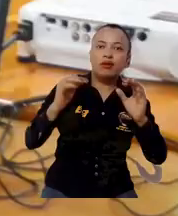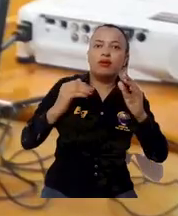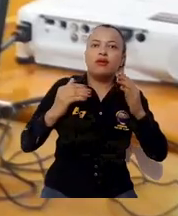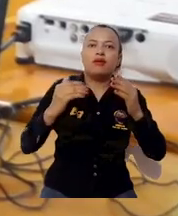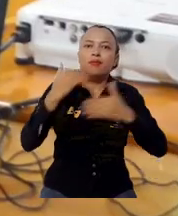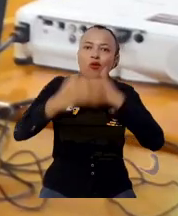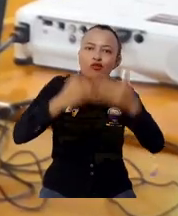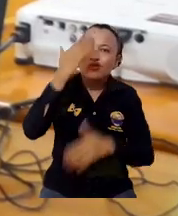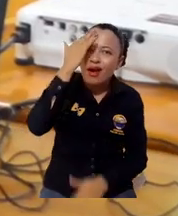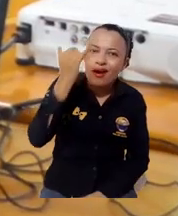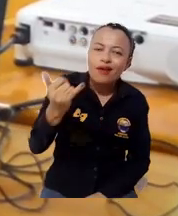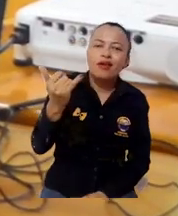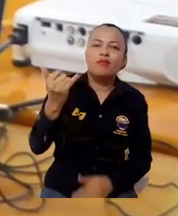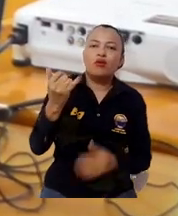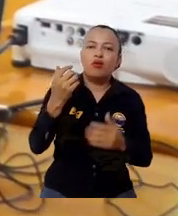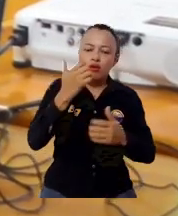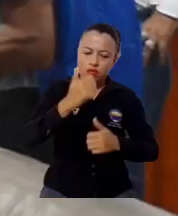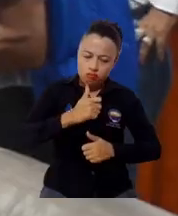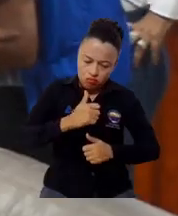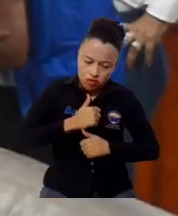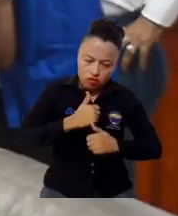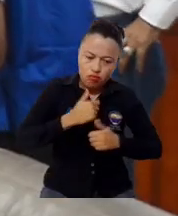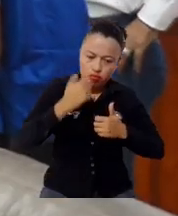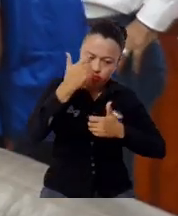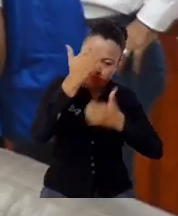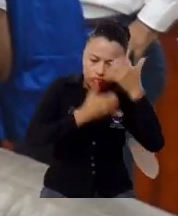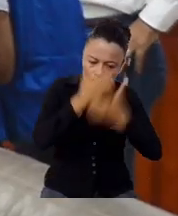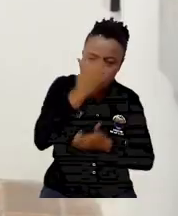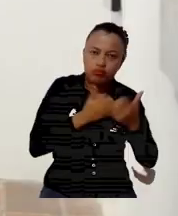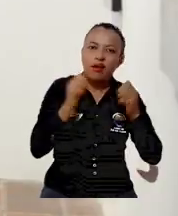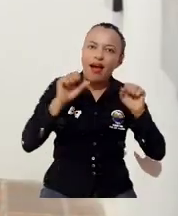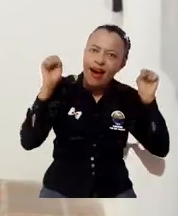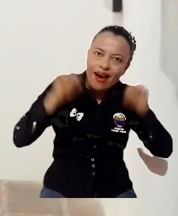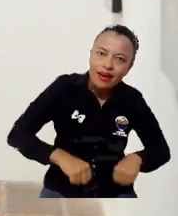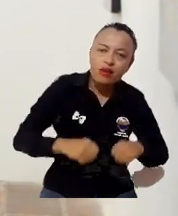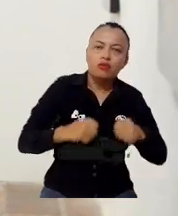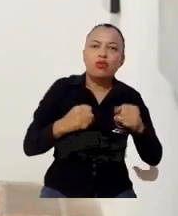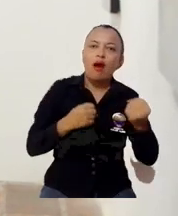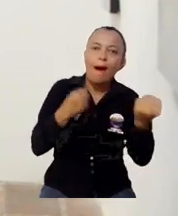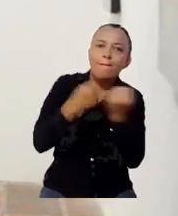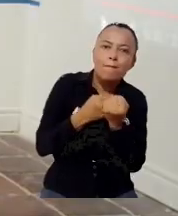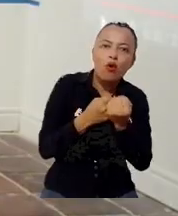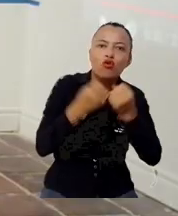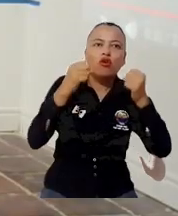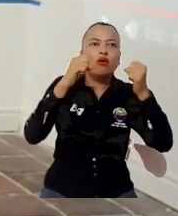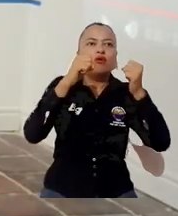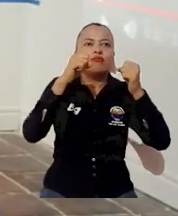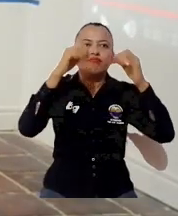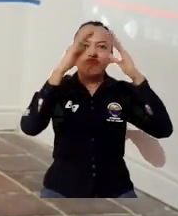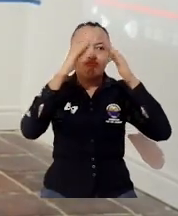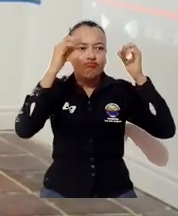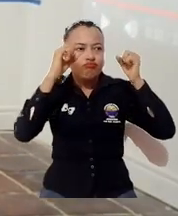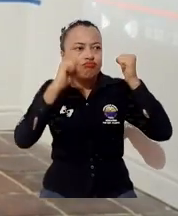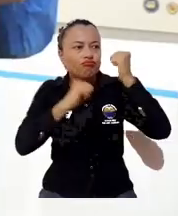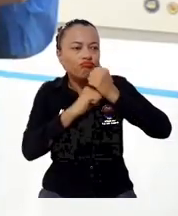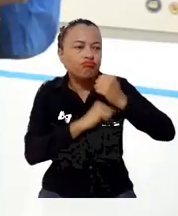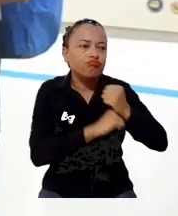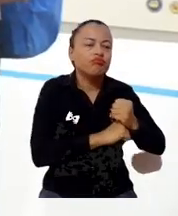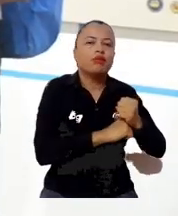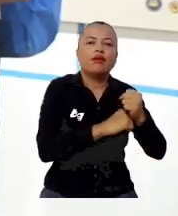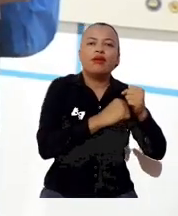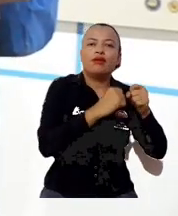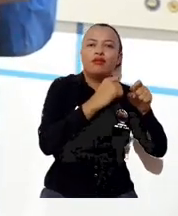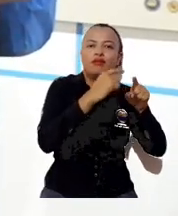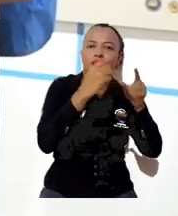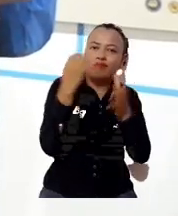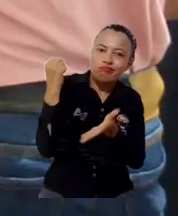eficacia en procesos académicos de autoevaluación y acreditación, de apoyo, infraestructura y financieros enmarcados en